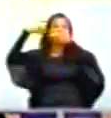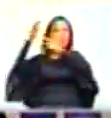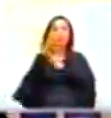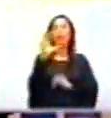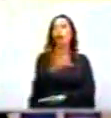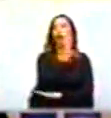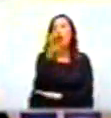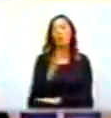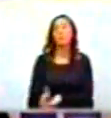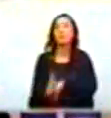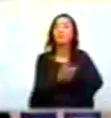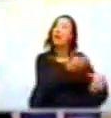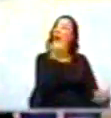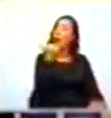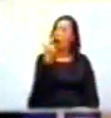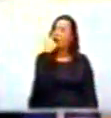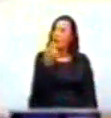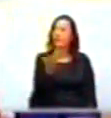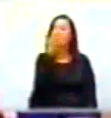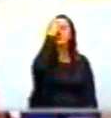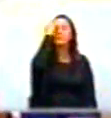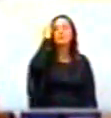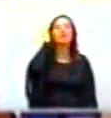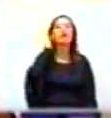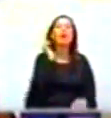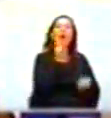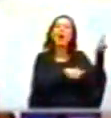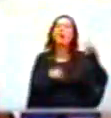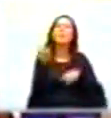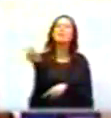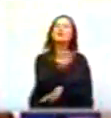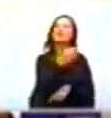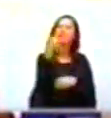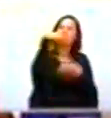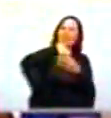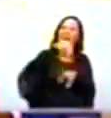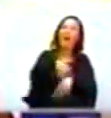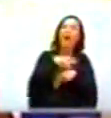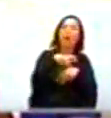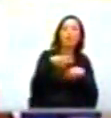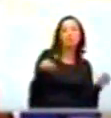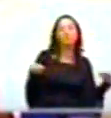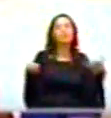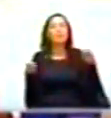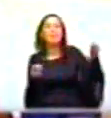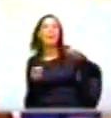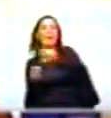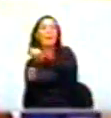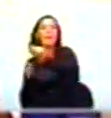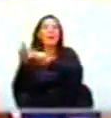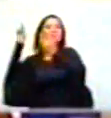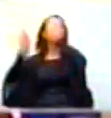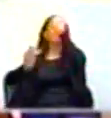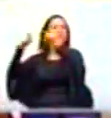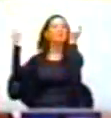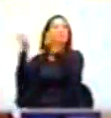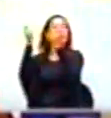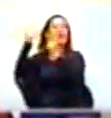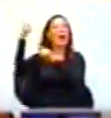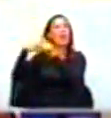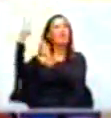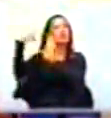Veamos ahora cómo les fue a algunas gentes del agro que le aportaron a la campaña del presidente Uribe en el 2002.